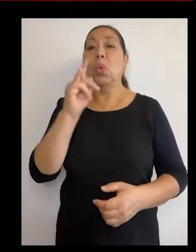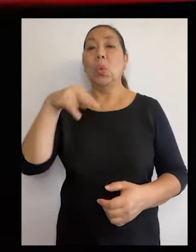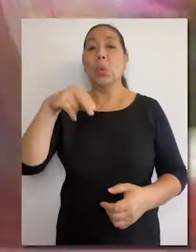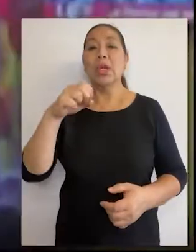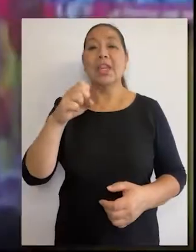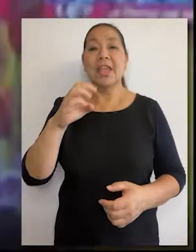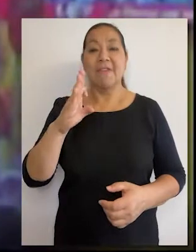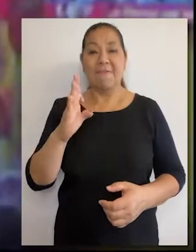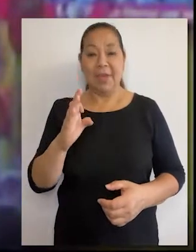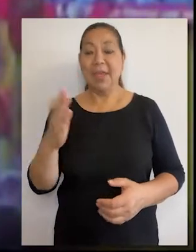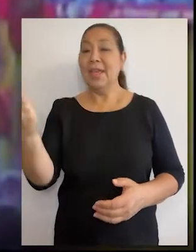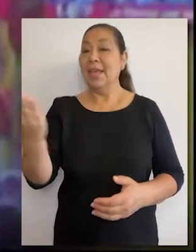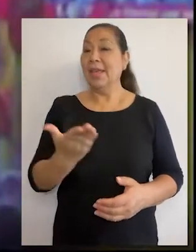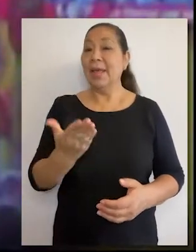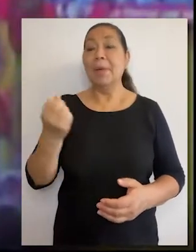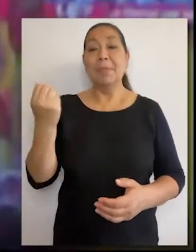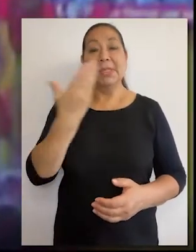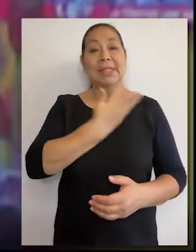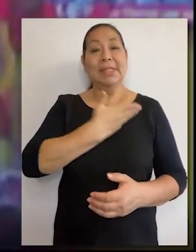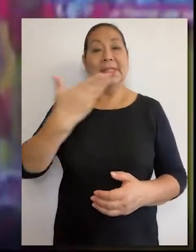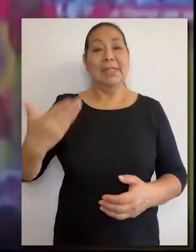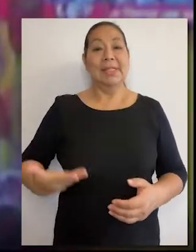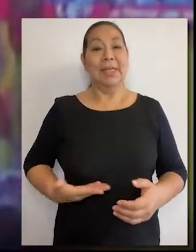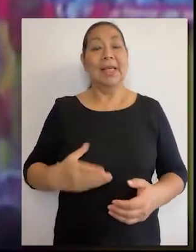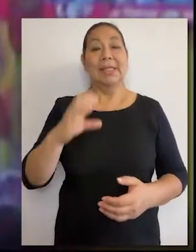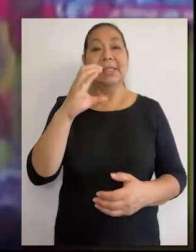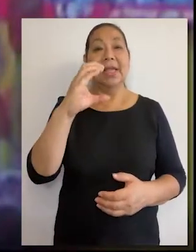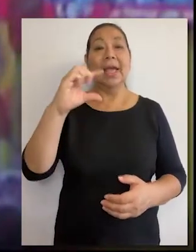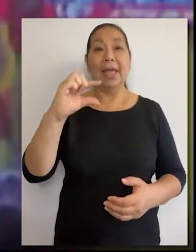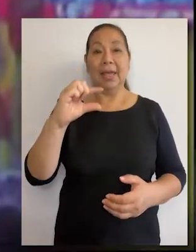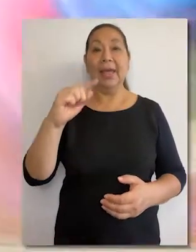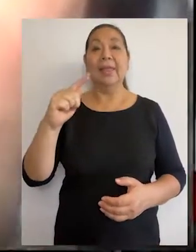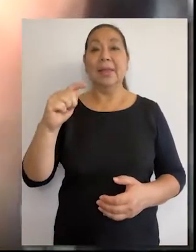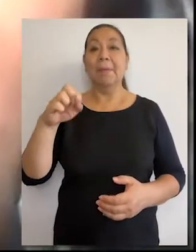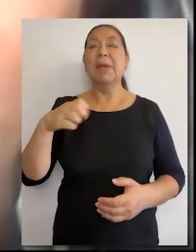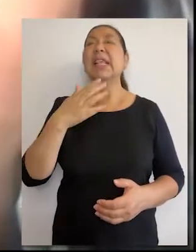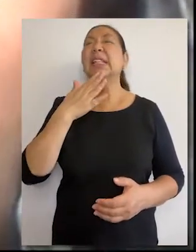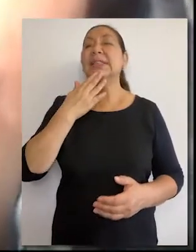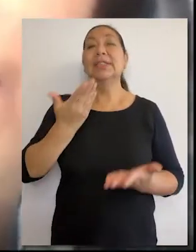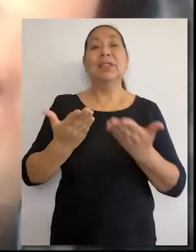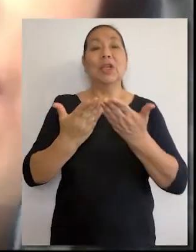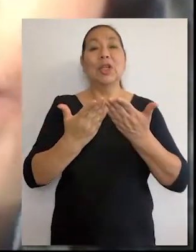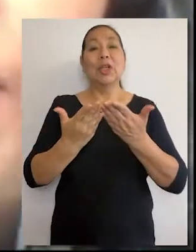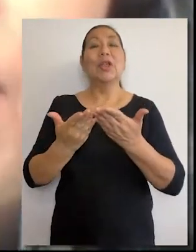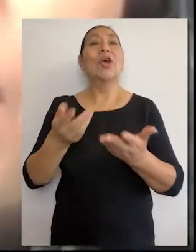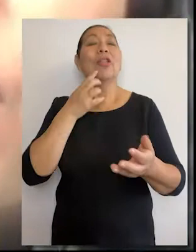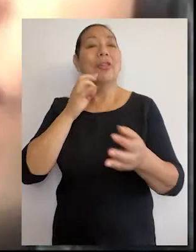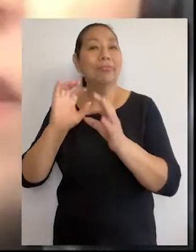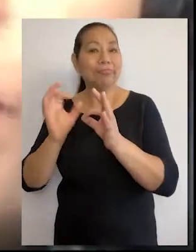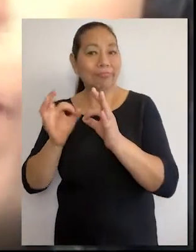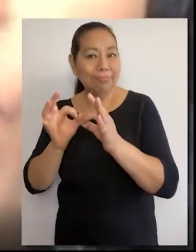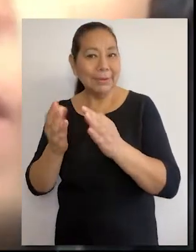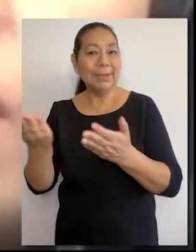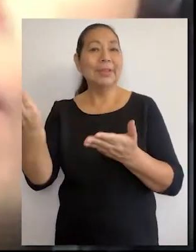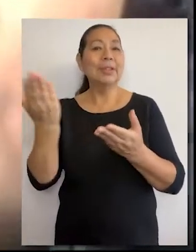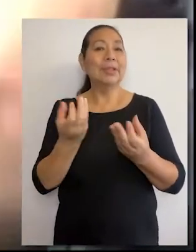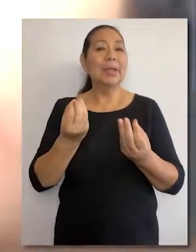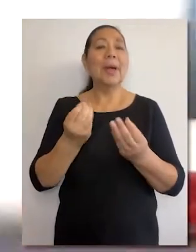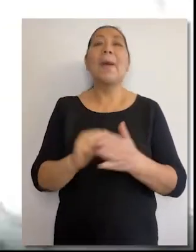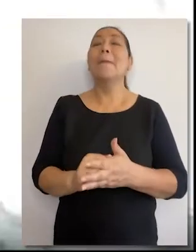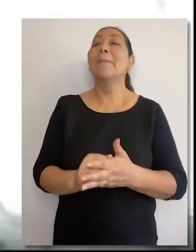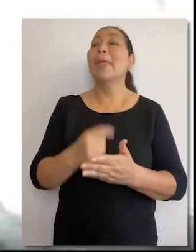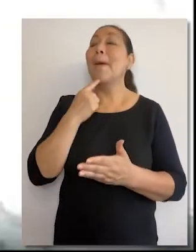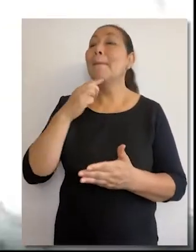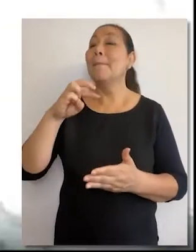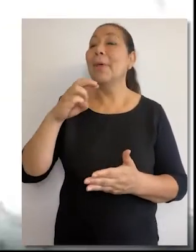UNIFE, Carmela Sifuentes, Vicepresidenta de la CGTP, Hilda Asencio, Decana del Colegio de Traductores,